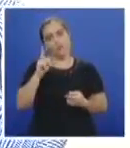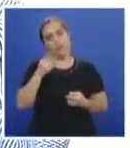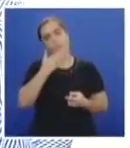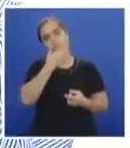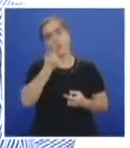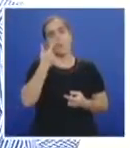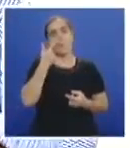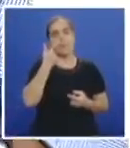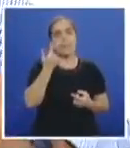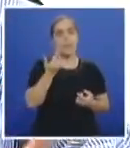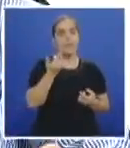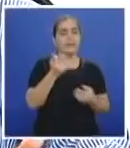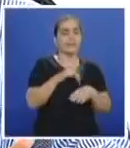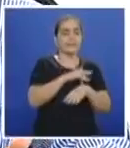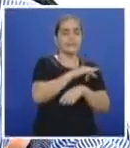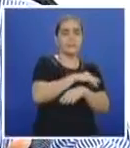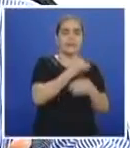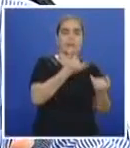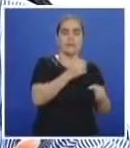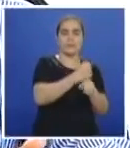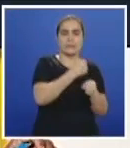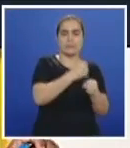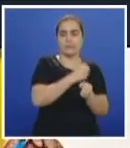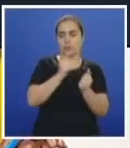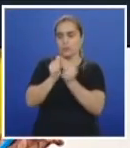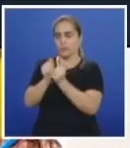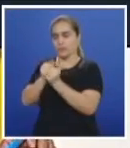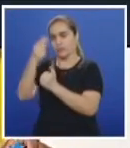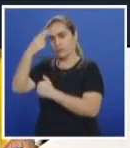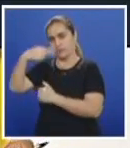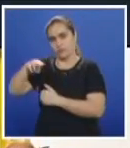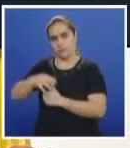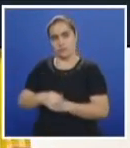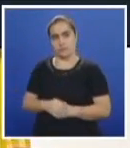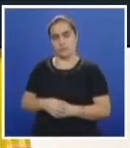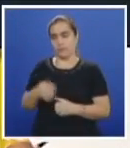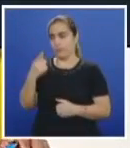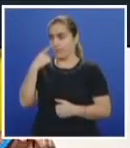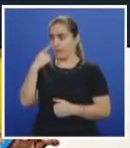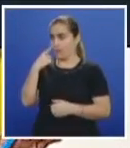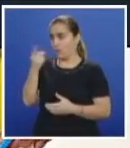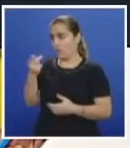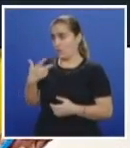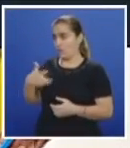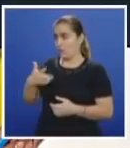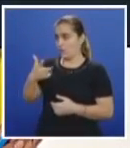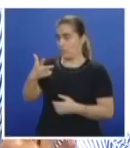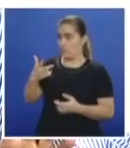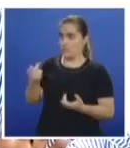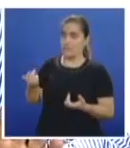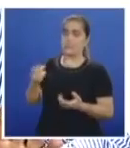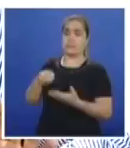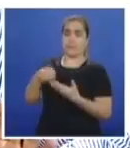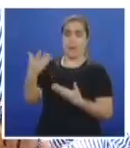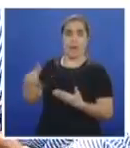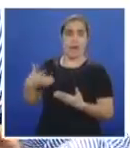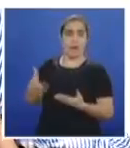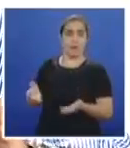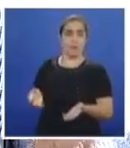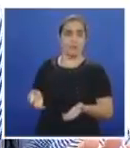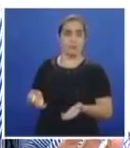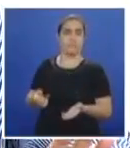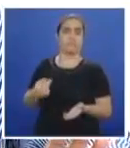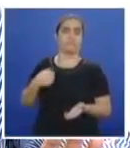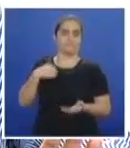trabajar desde la casa y compartir con los hijos. Pero el transporte escolar también puede ser costoso. Claro, el tema escolar sí lo tengo